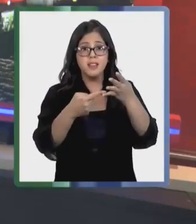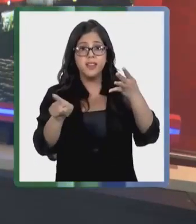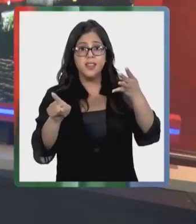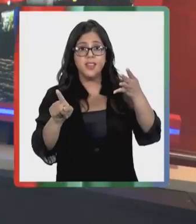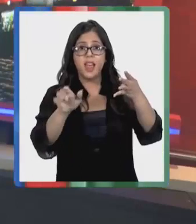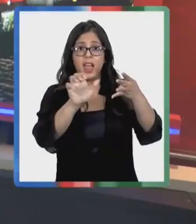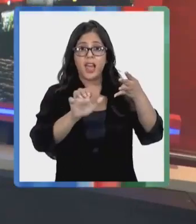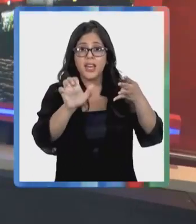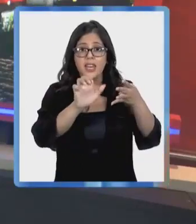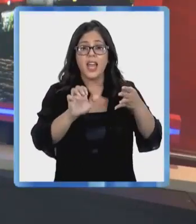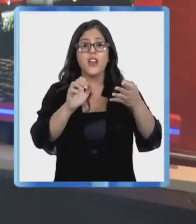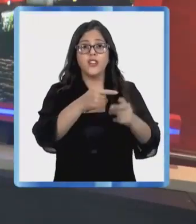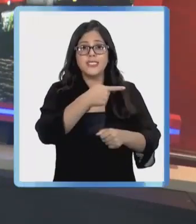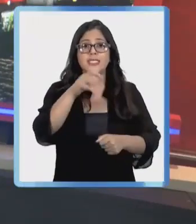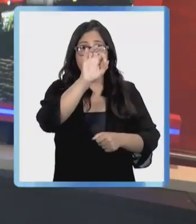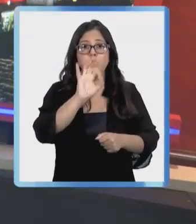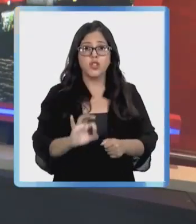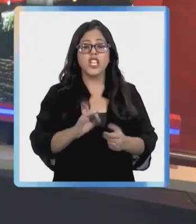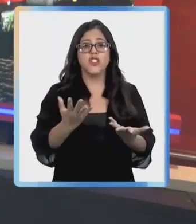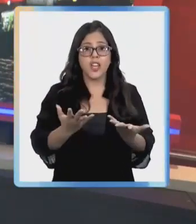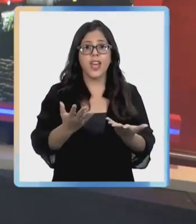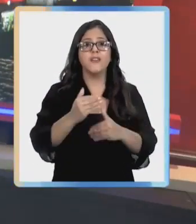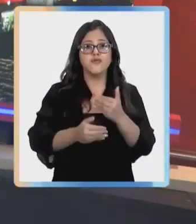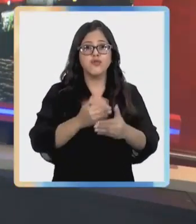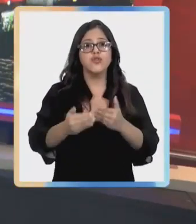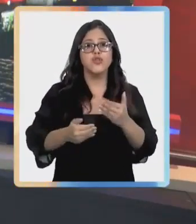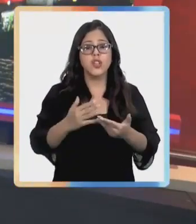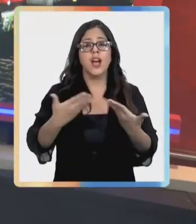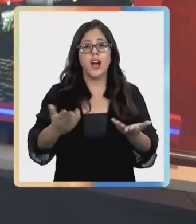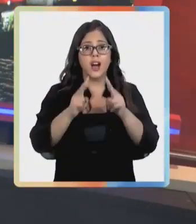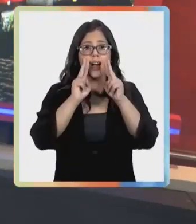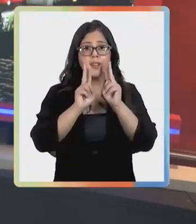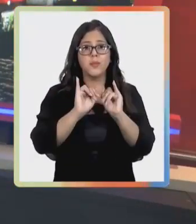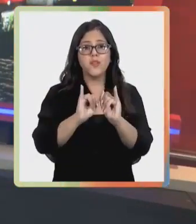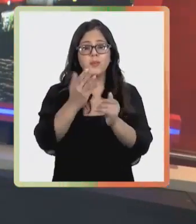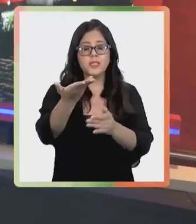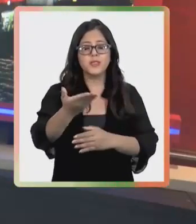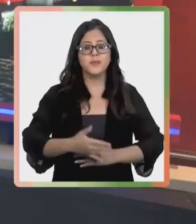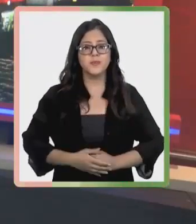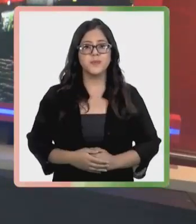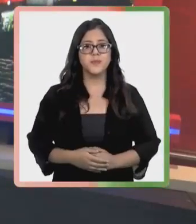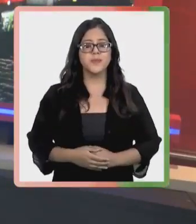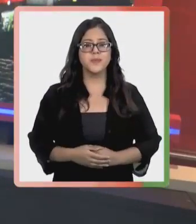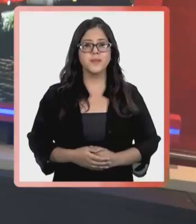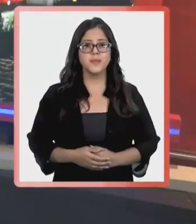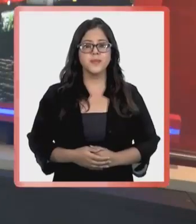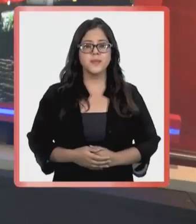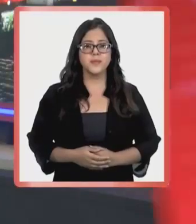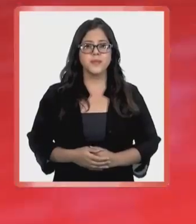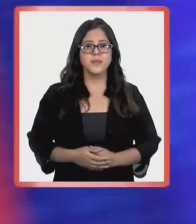enero finalmente pueda estar 100% operativa. Canal 5 de Puerto Montt nos informa.